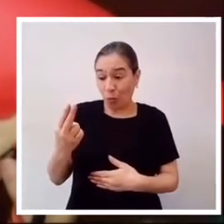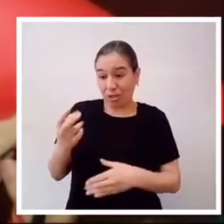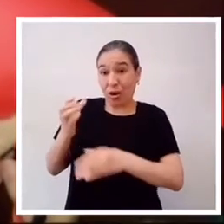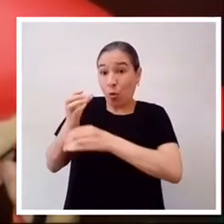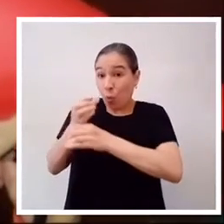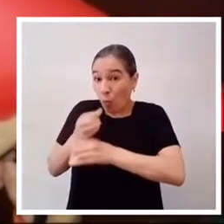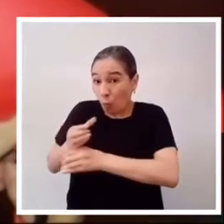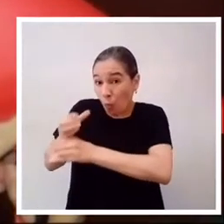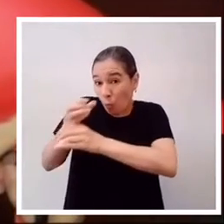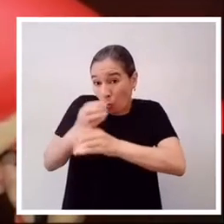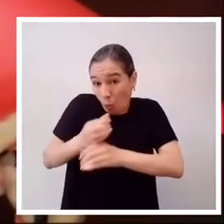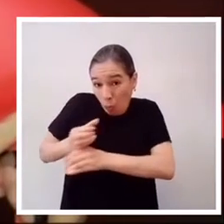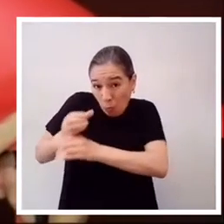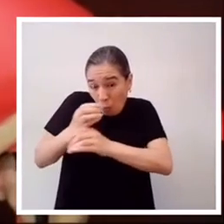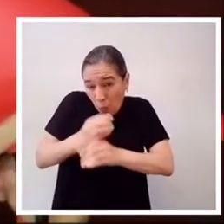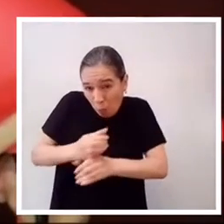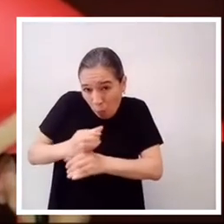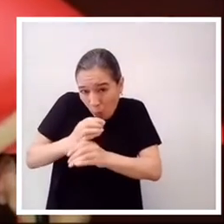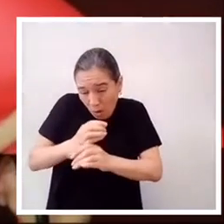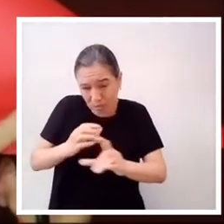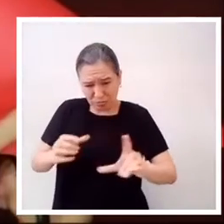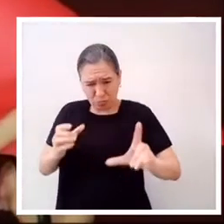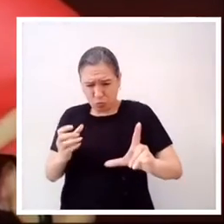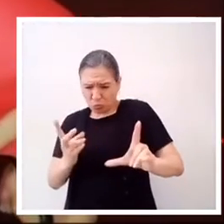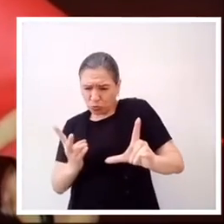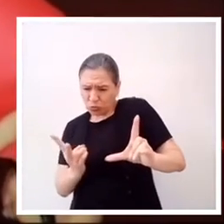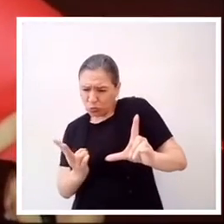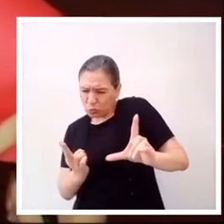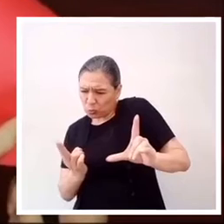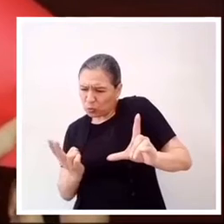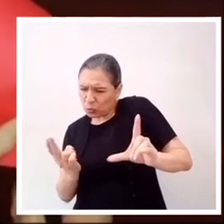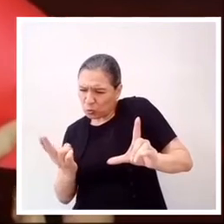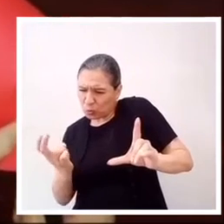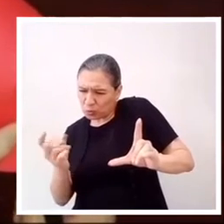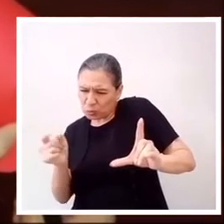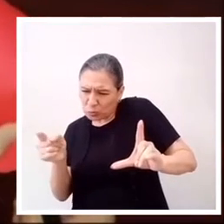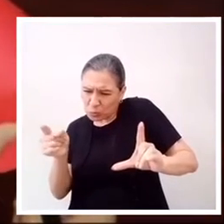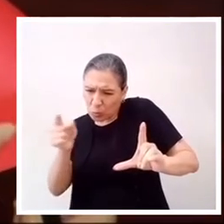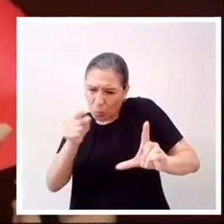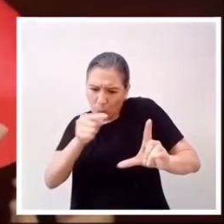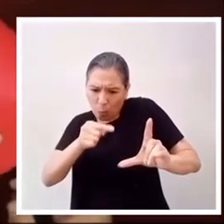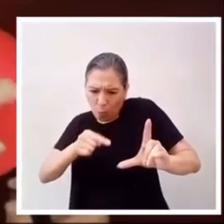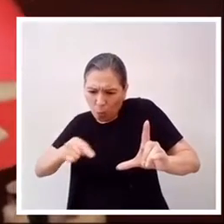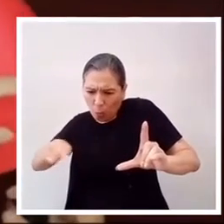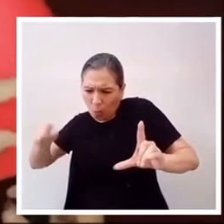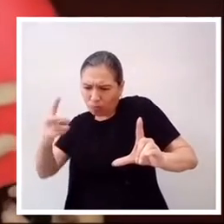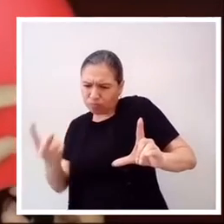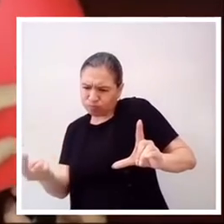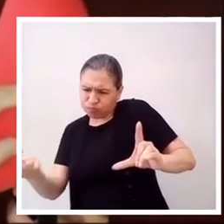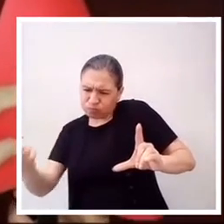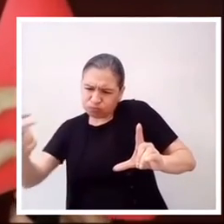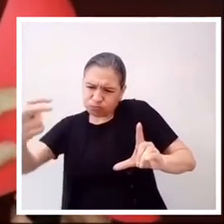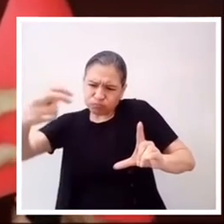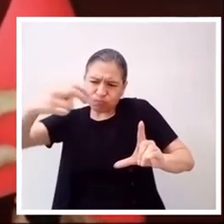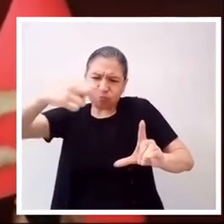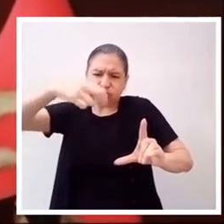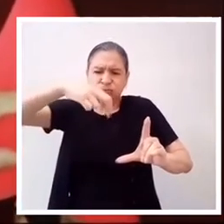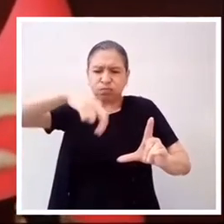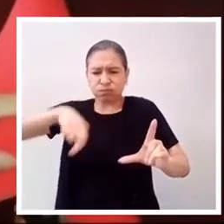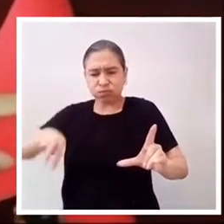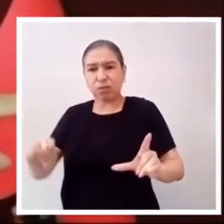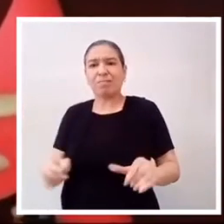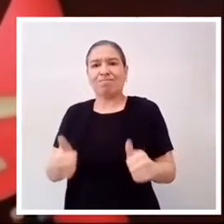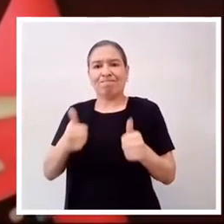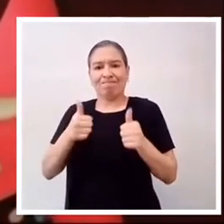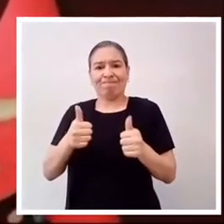cuidadosamente con la tijera cada uno de ellos siguiendo la línea de